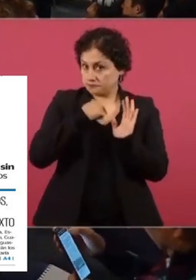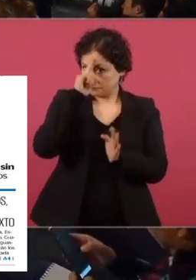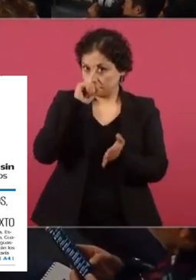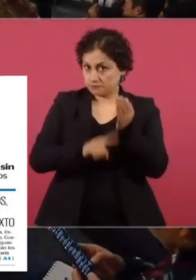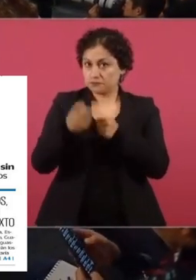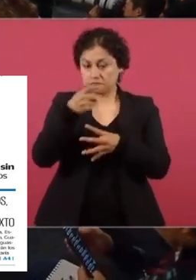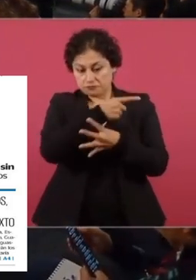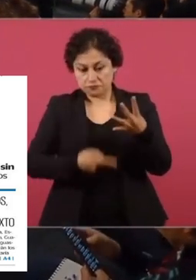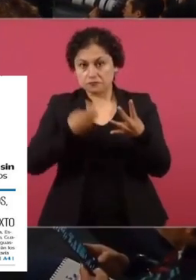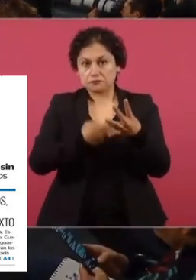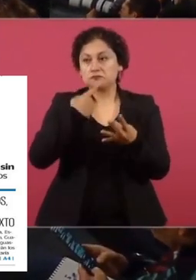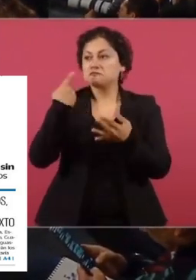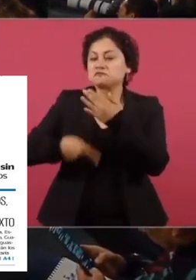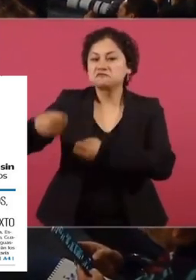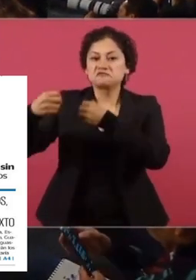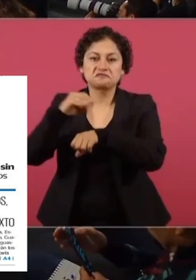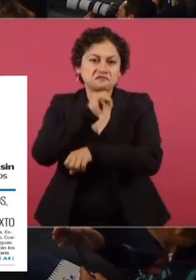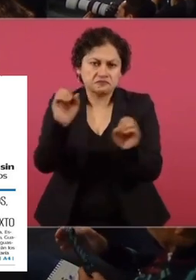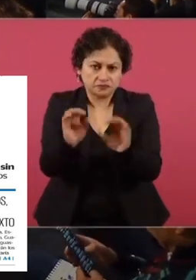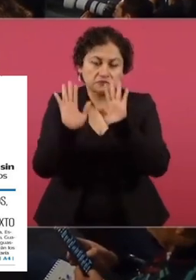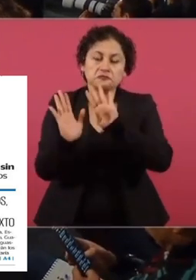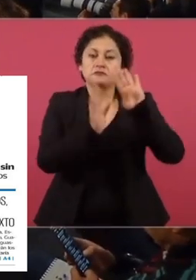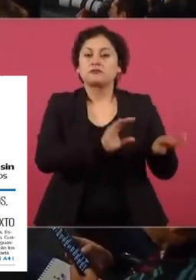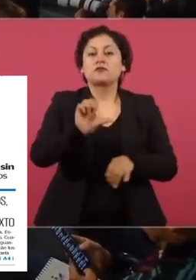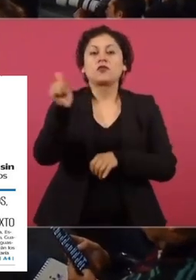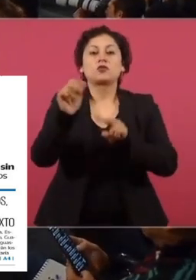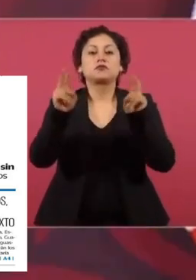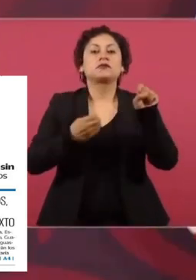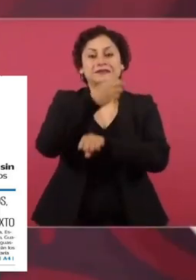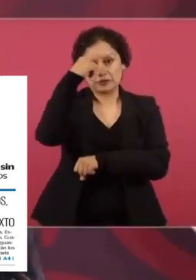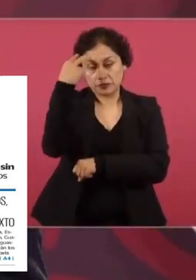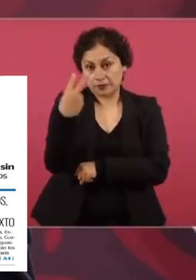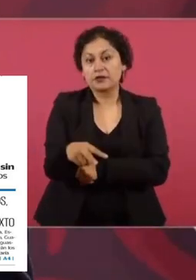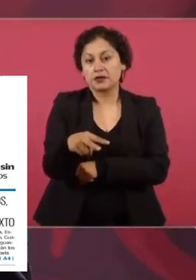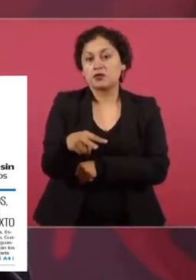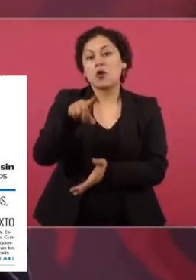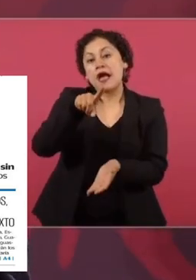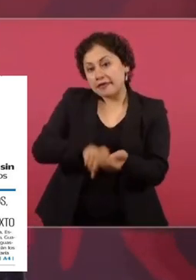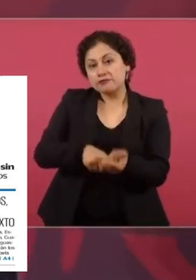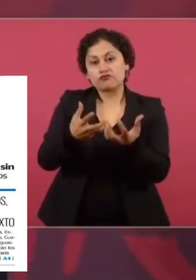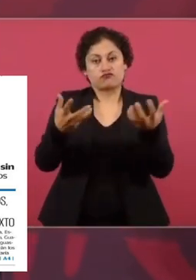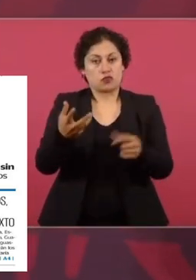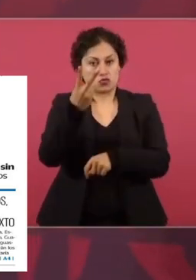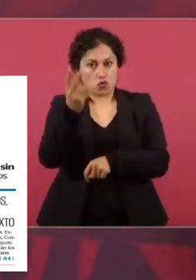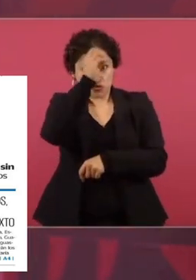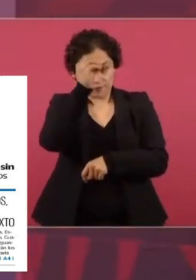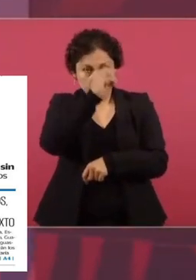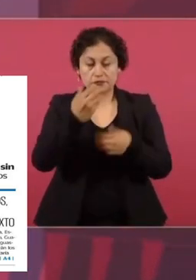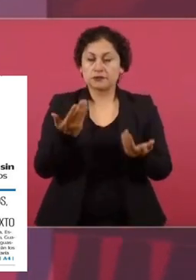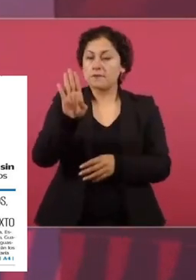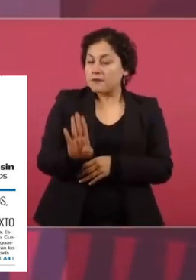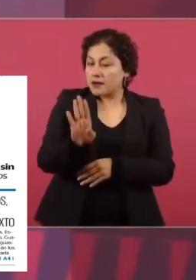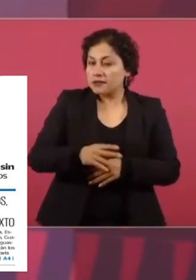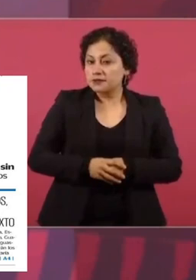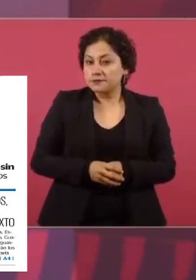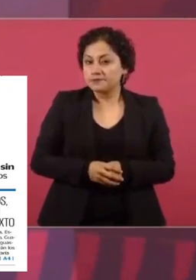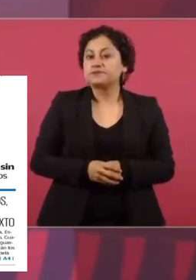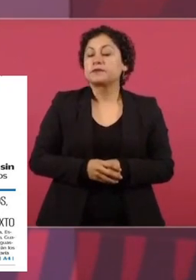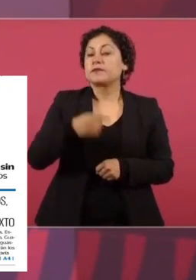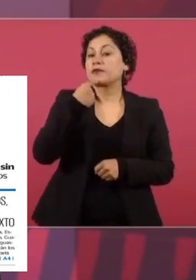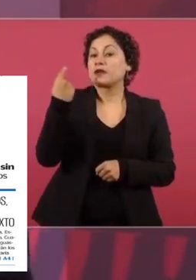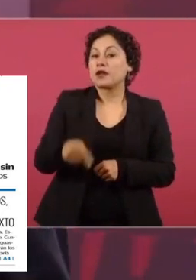amparo, nada. Y en el caso del Estado de México hay dos criterios. Me parece que el